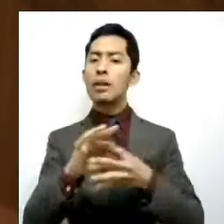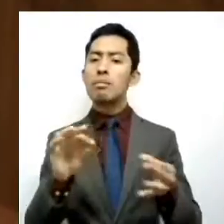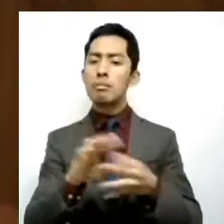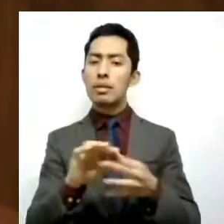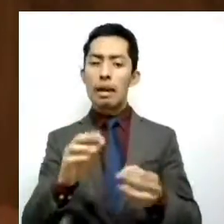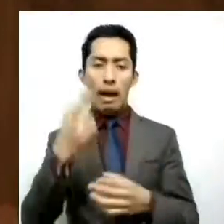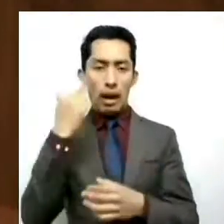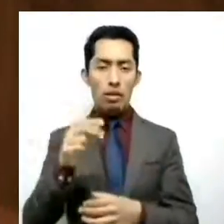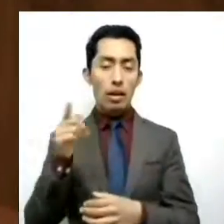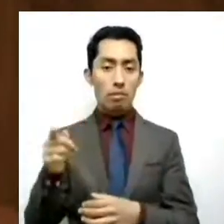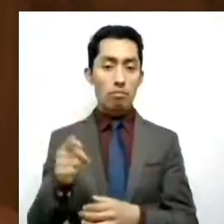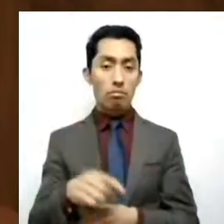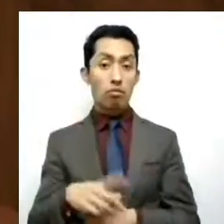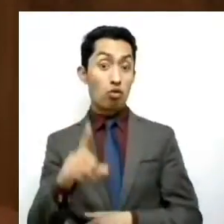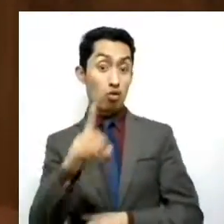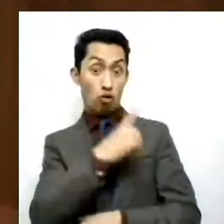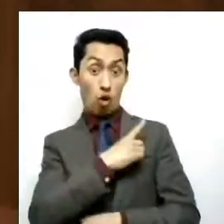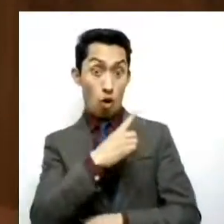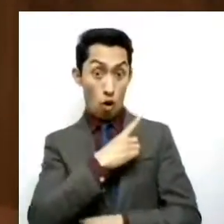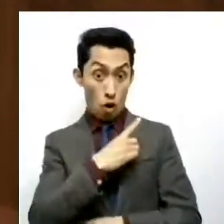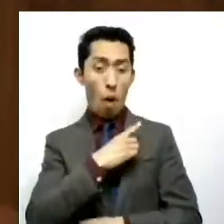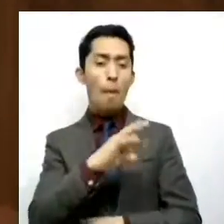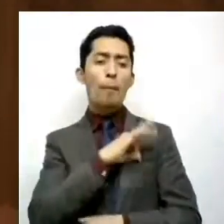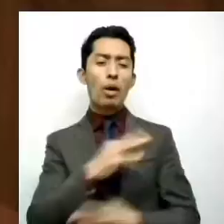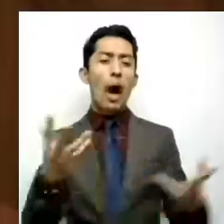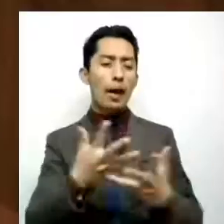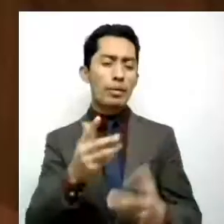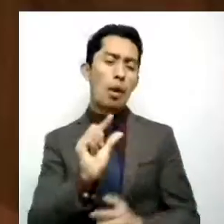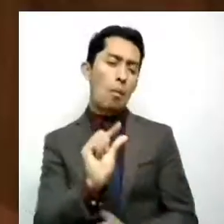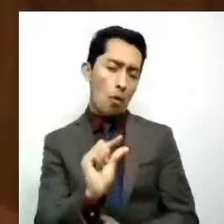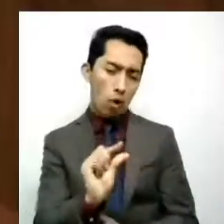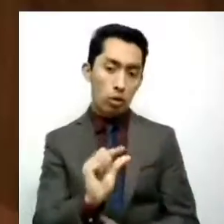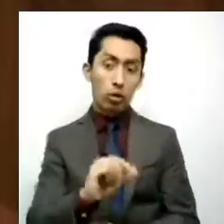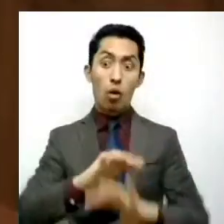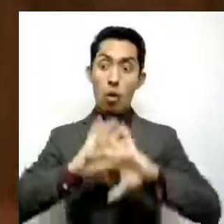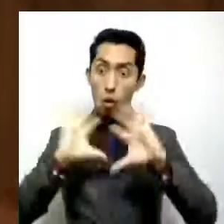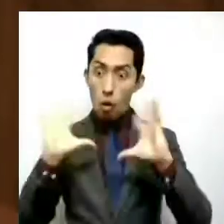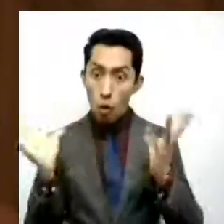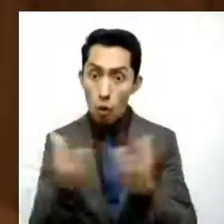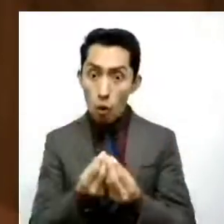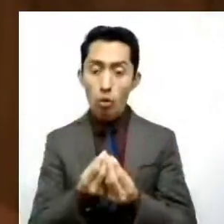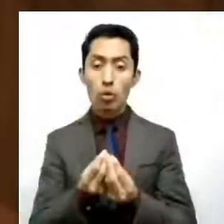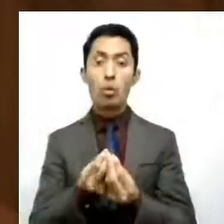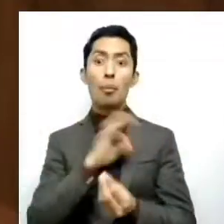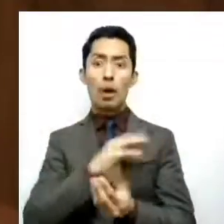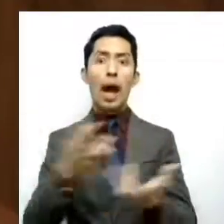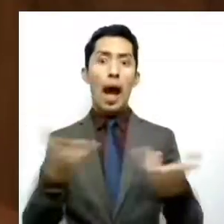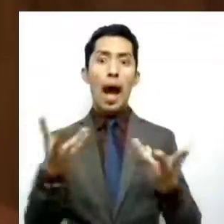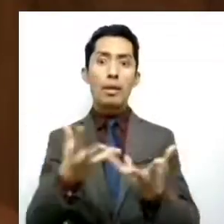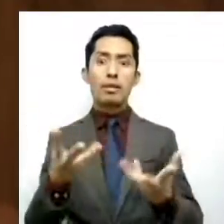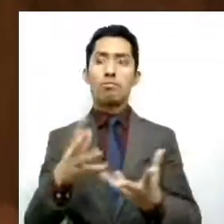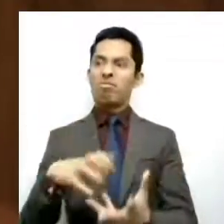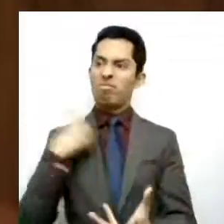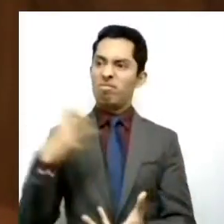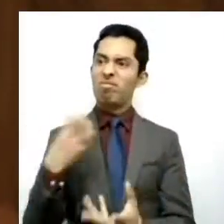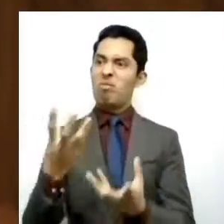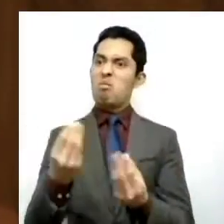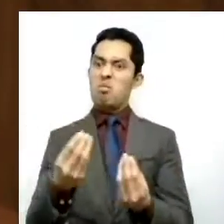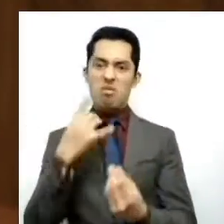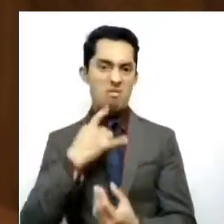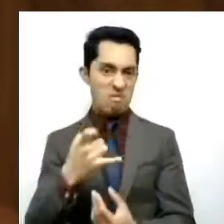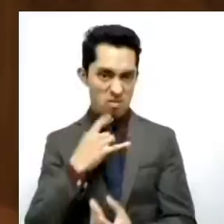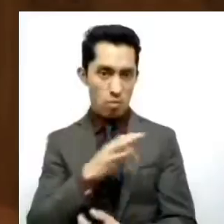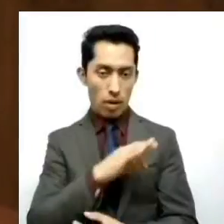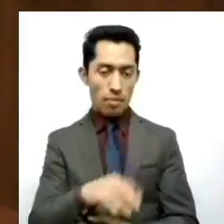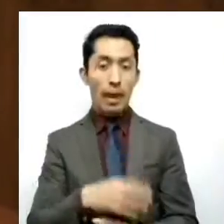solos podemos hacer poco, juntos podemos hacer mucho. Esta frase